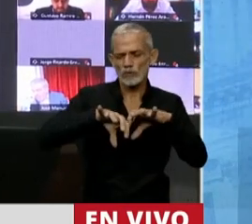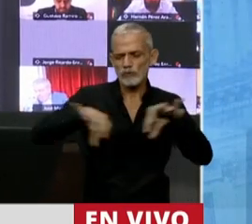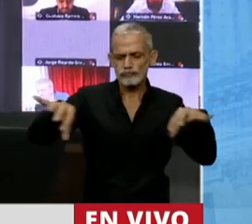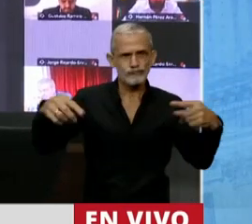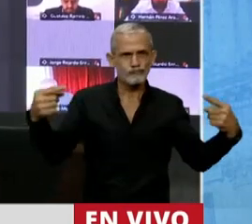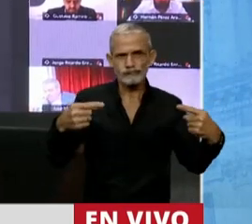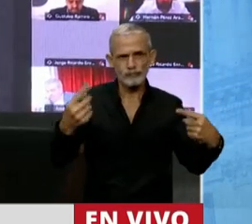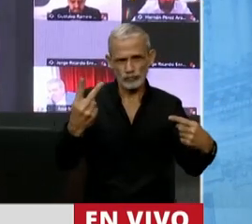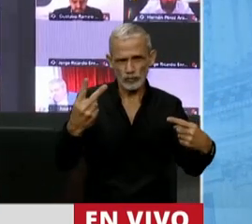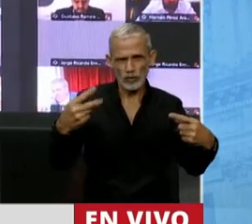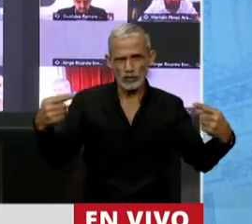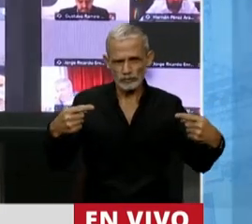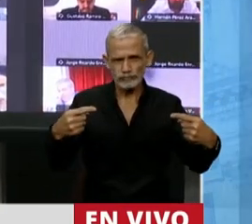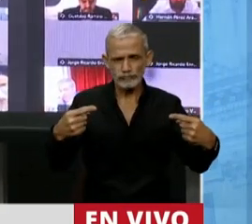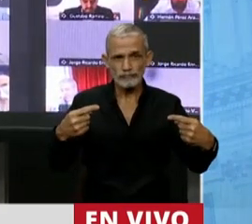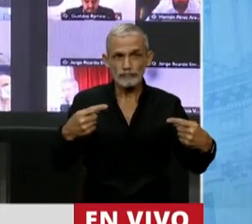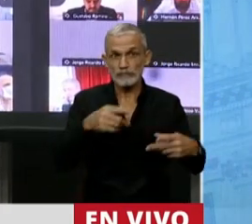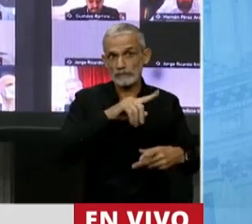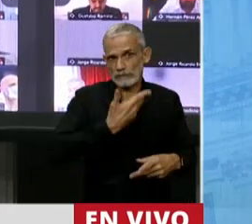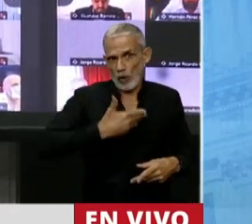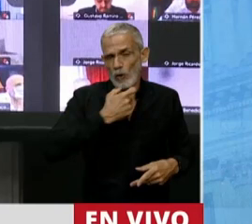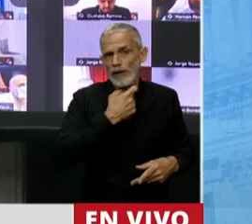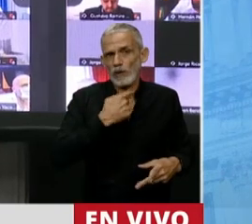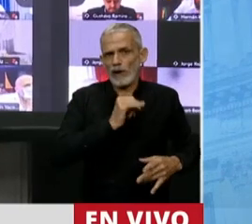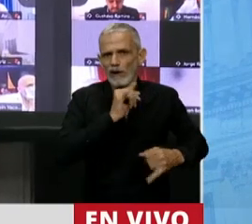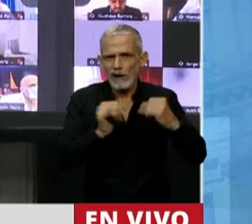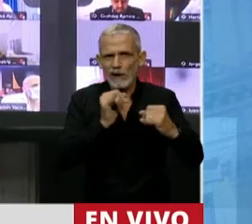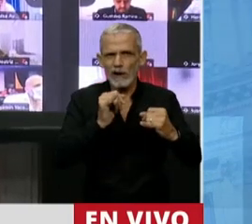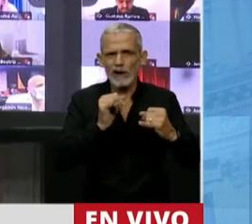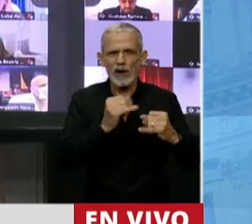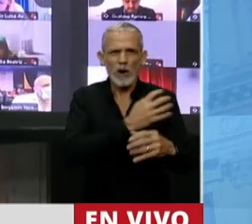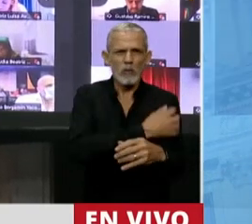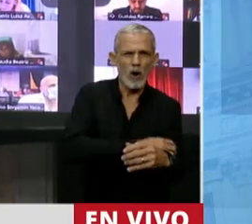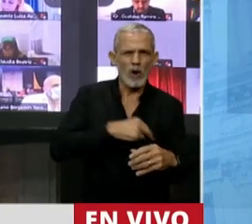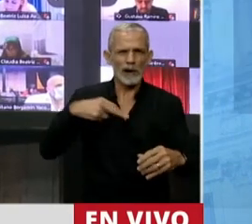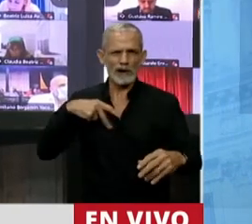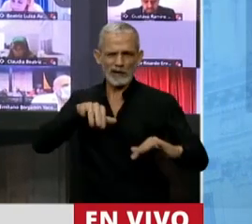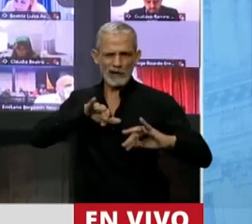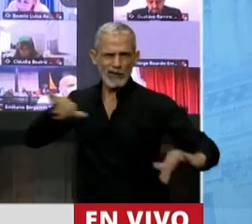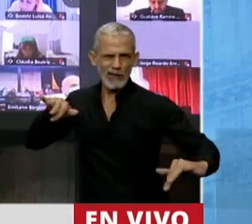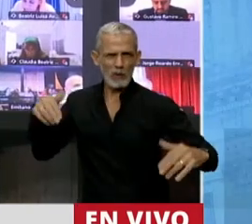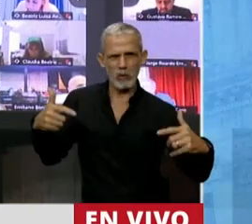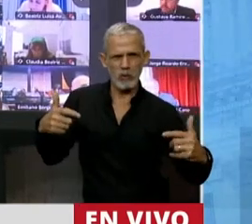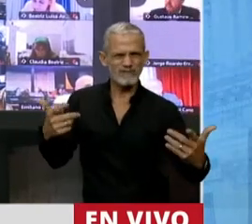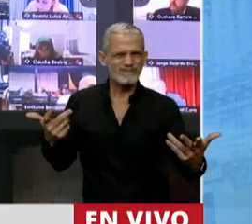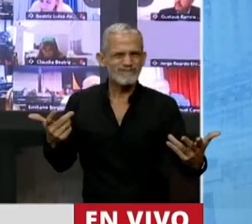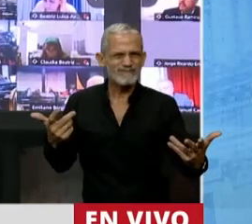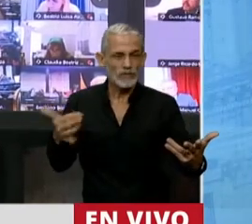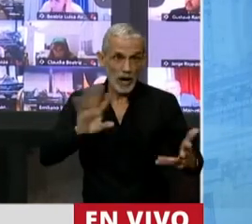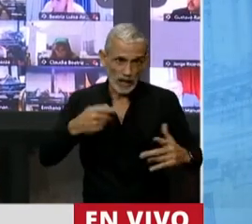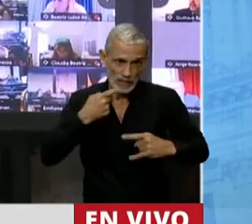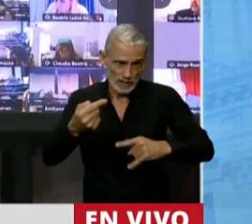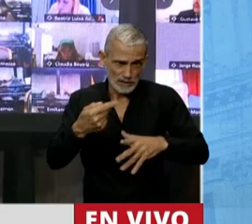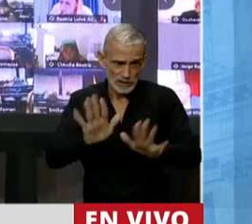que quieren instalar entre pobres y ricos. Y acá hay que decirlo,